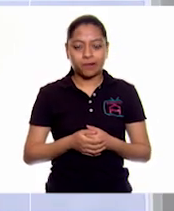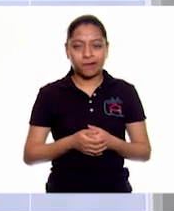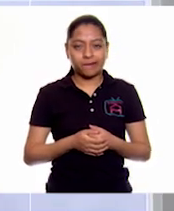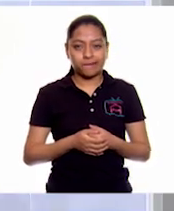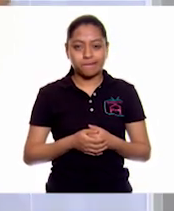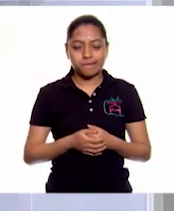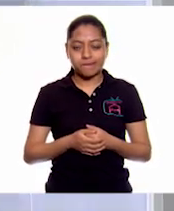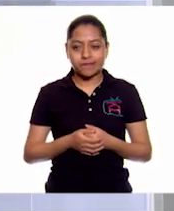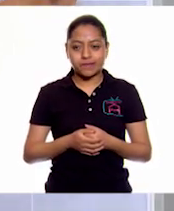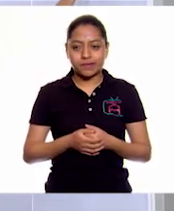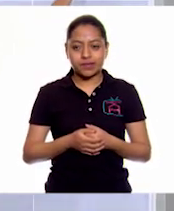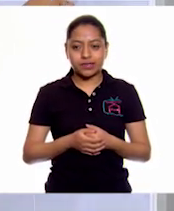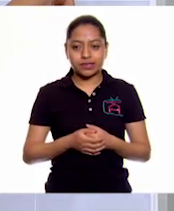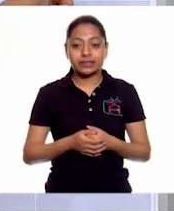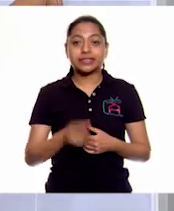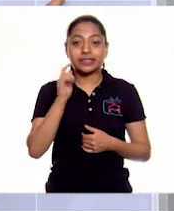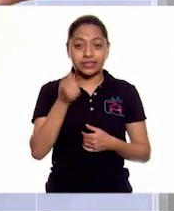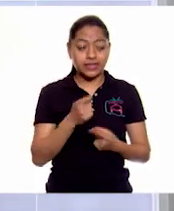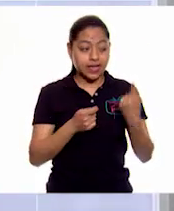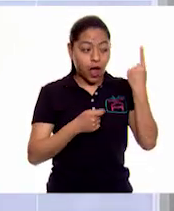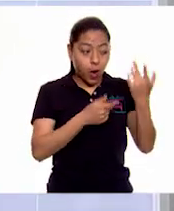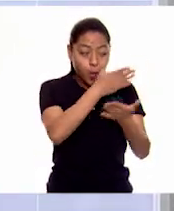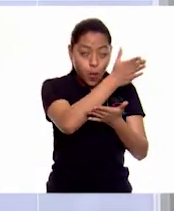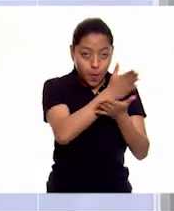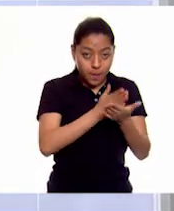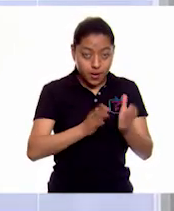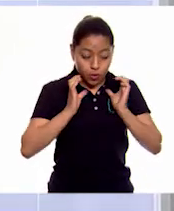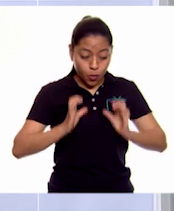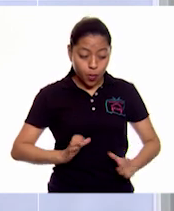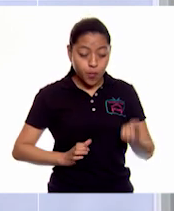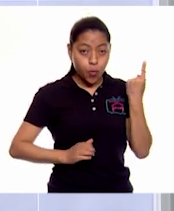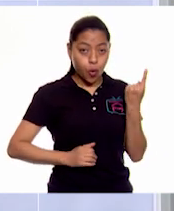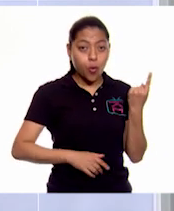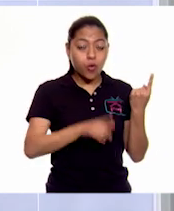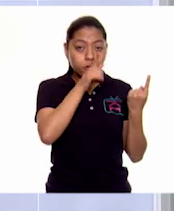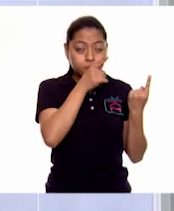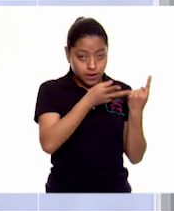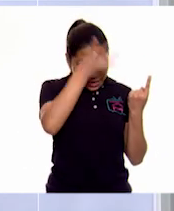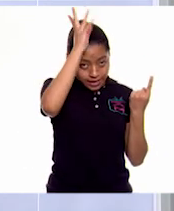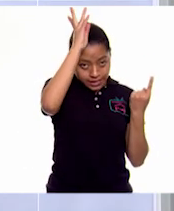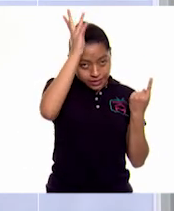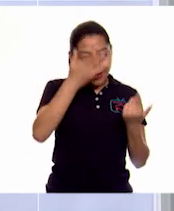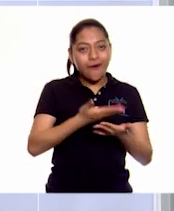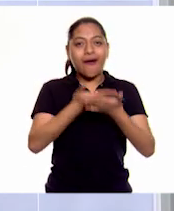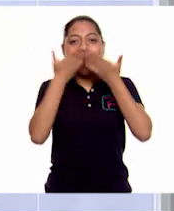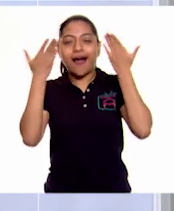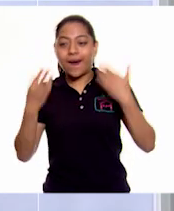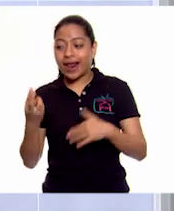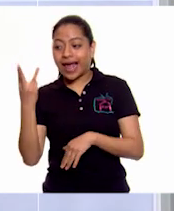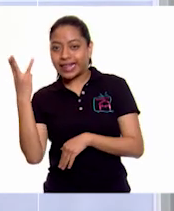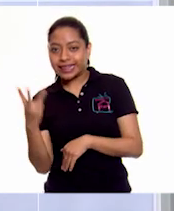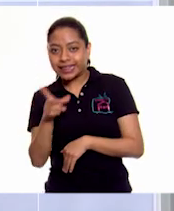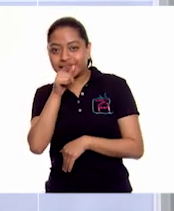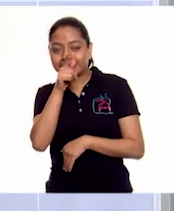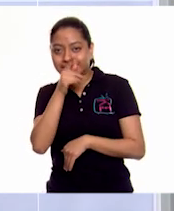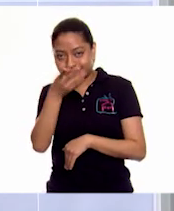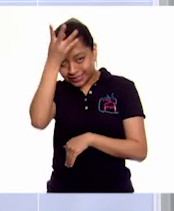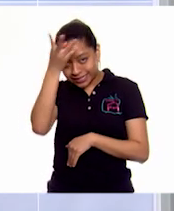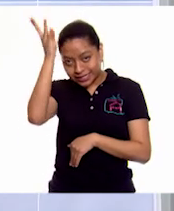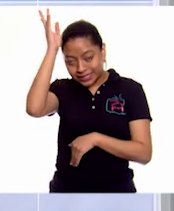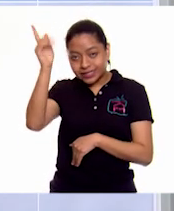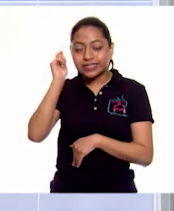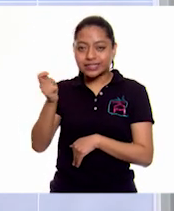Y necesitamos para nuestros tres gallitos, tres medios, que son aquí. Un medio, dos medios, tres medios. Tres medios.